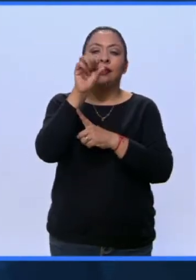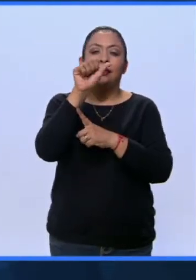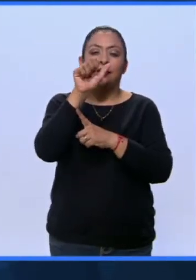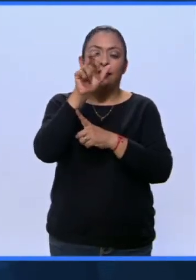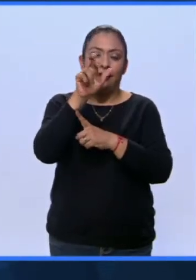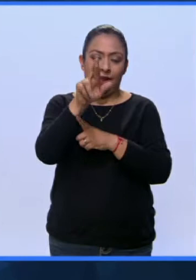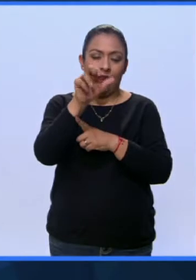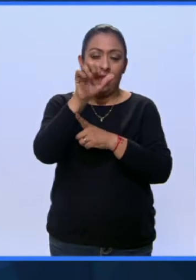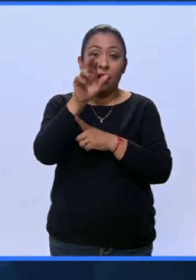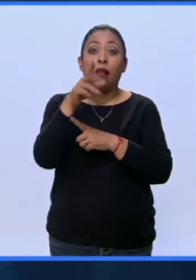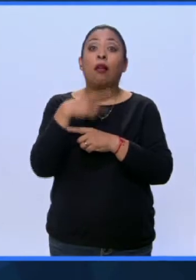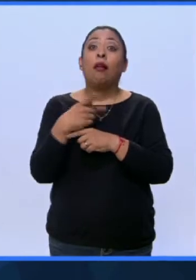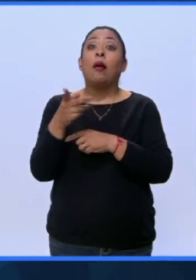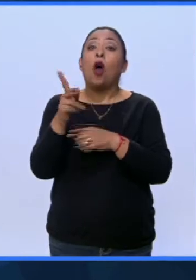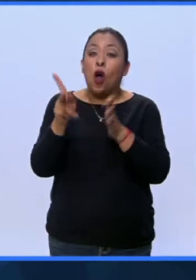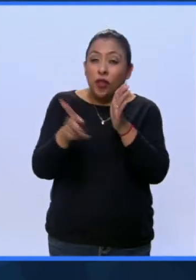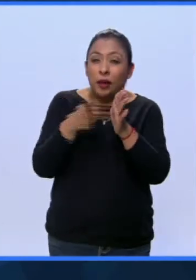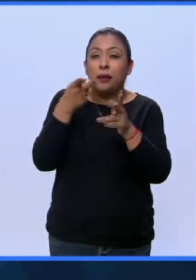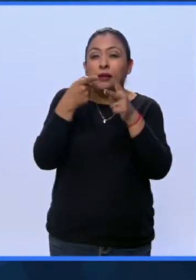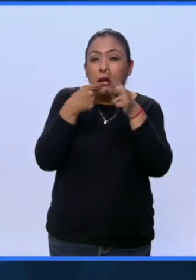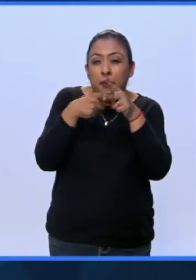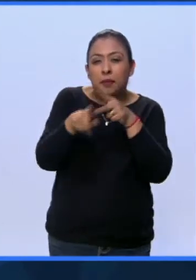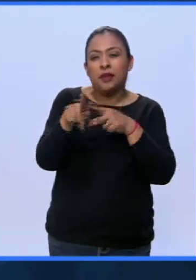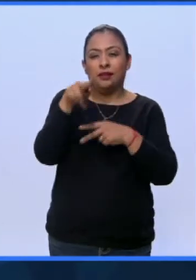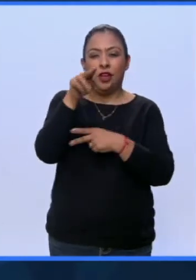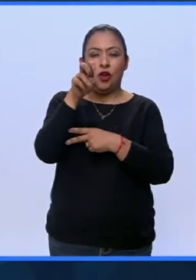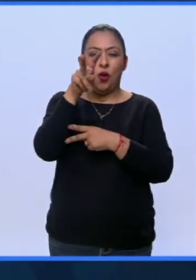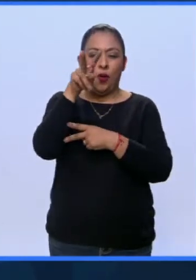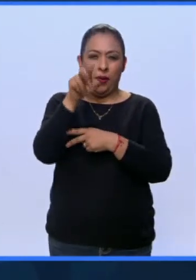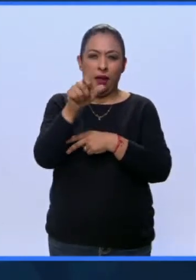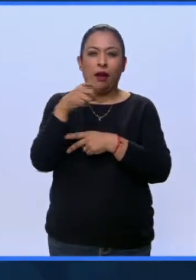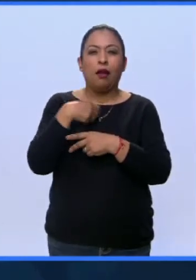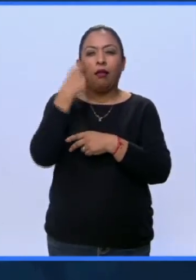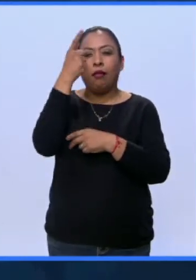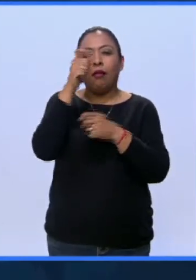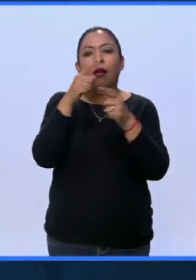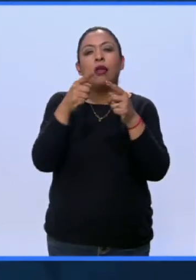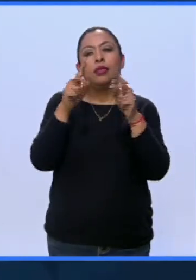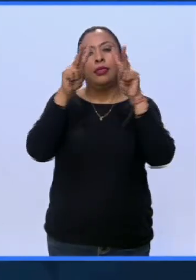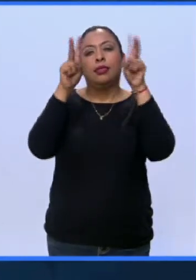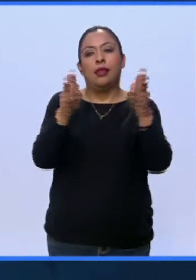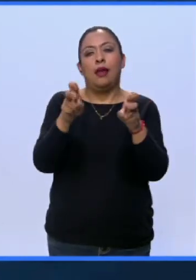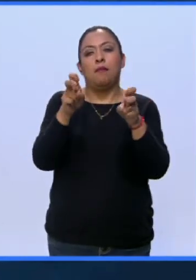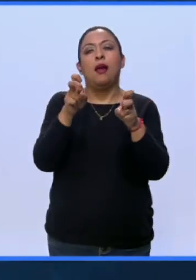que vuelve a pisar los terrenos de la novela con su obra Entre los Indios.